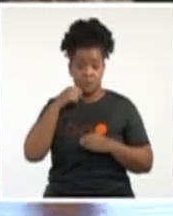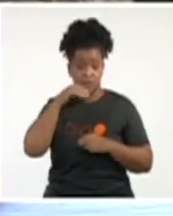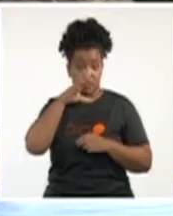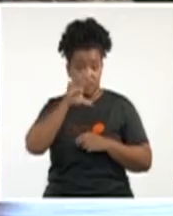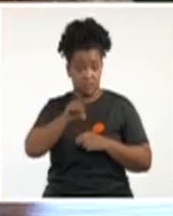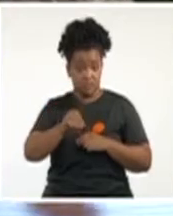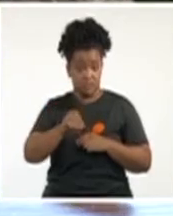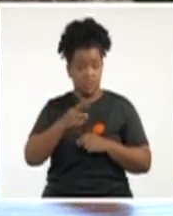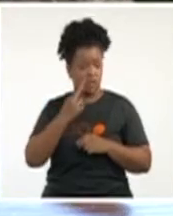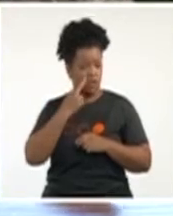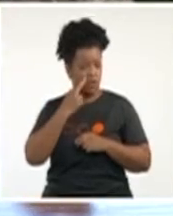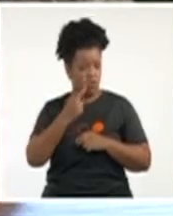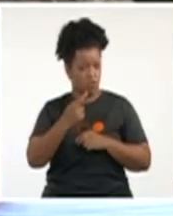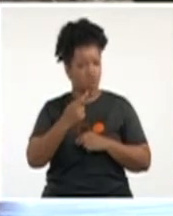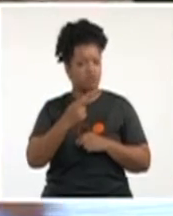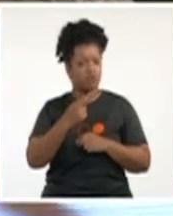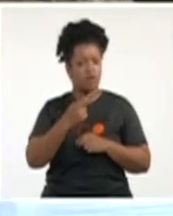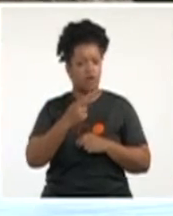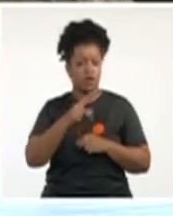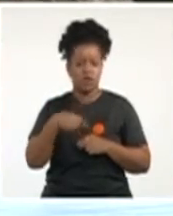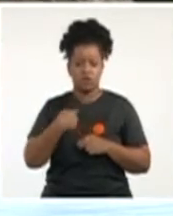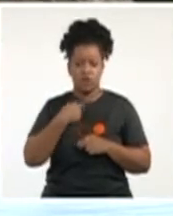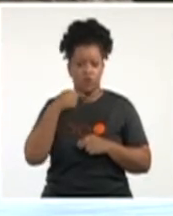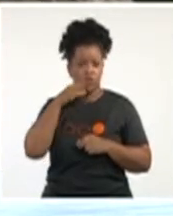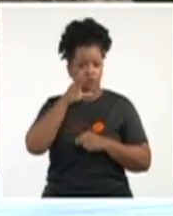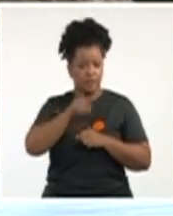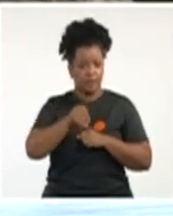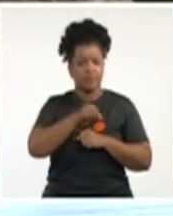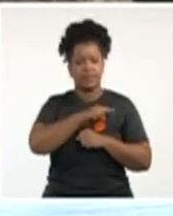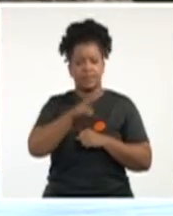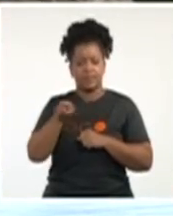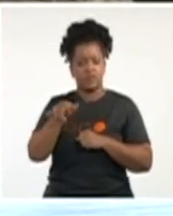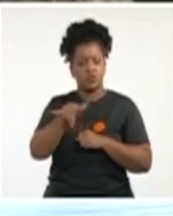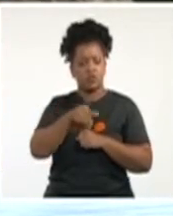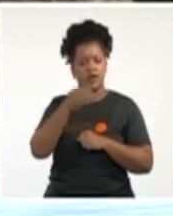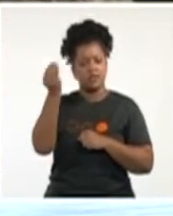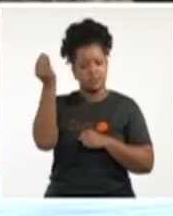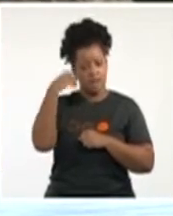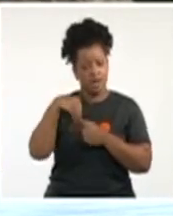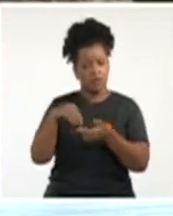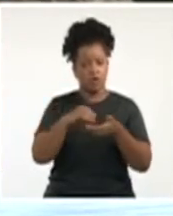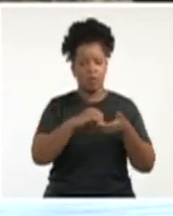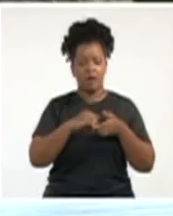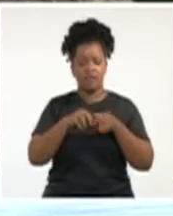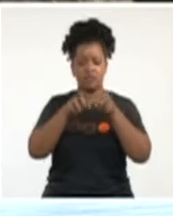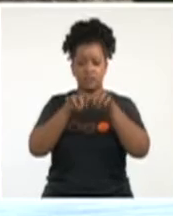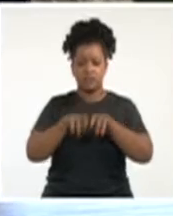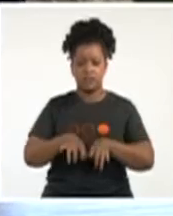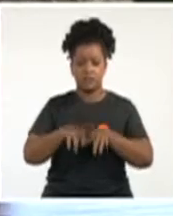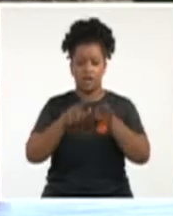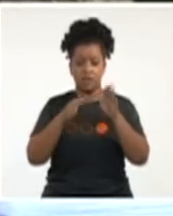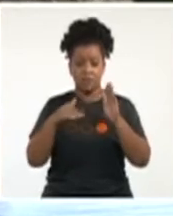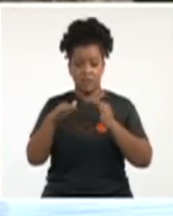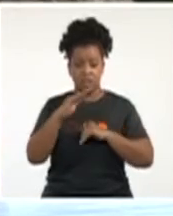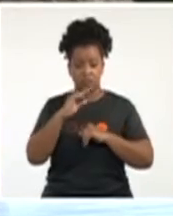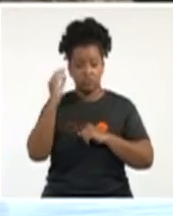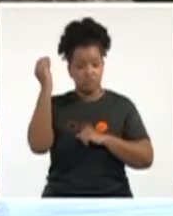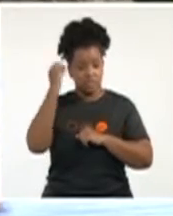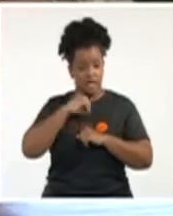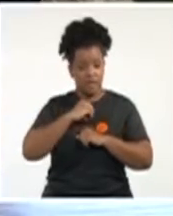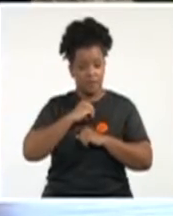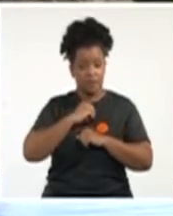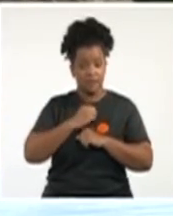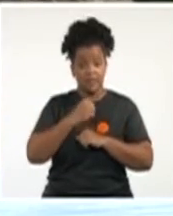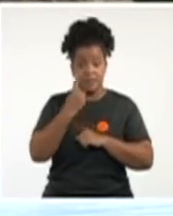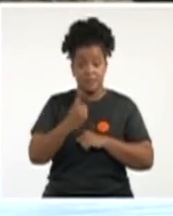reconocen, no que lo digamos nosotros, ni que nos lo digan los compañeros del secretariado y los viceprimeros ministros, son los primeros secretarios,